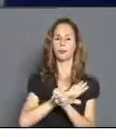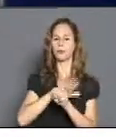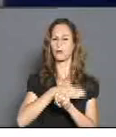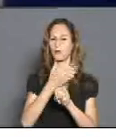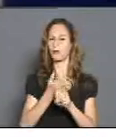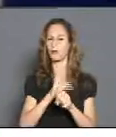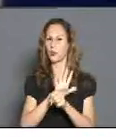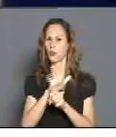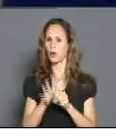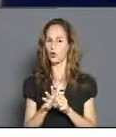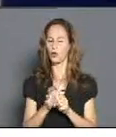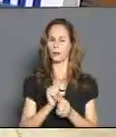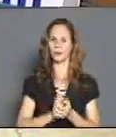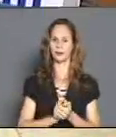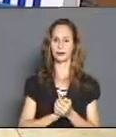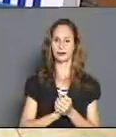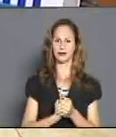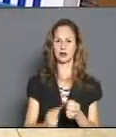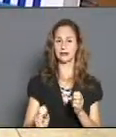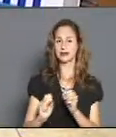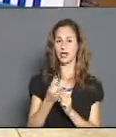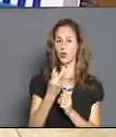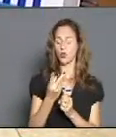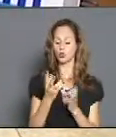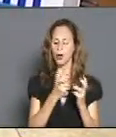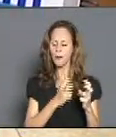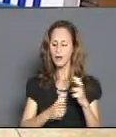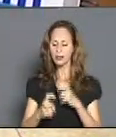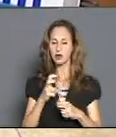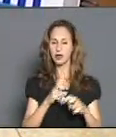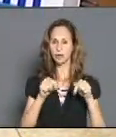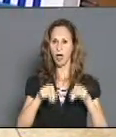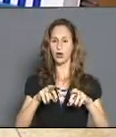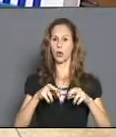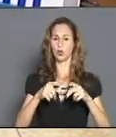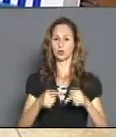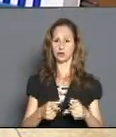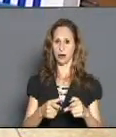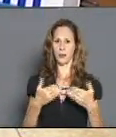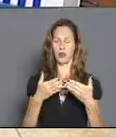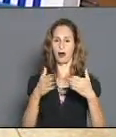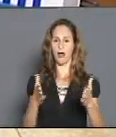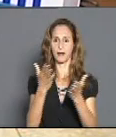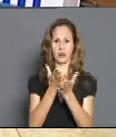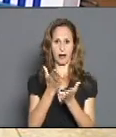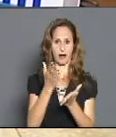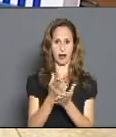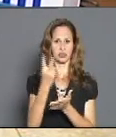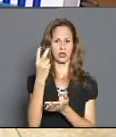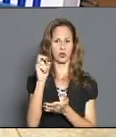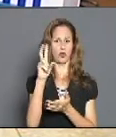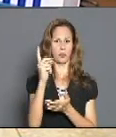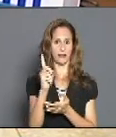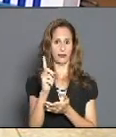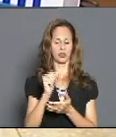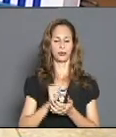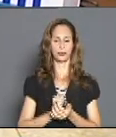Se hizo un segundo estudio y ahora con la apertura del reinicio del curso escolar, bueno, pues estamos